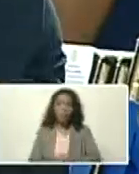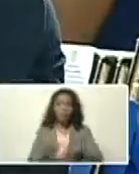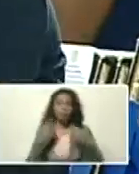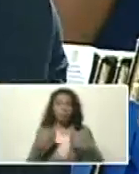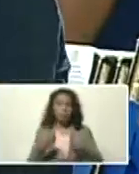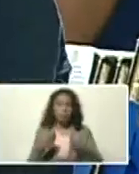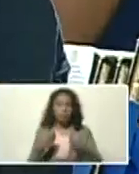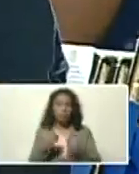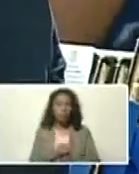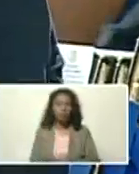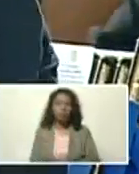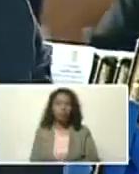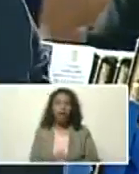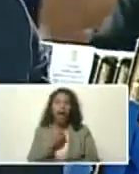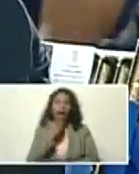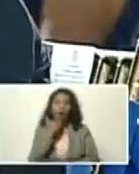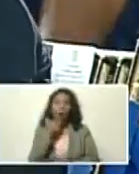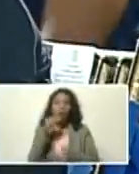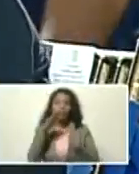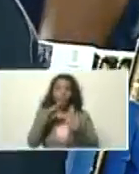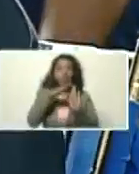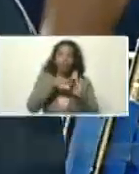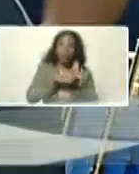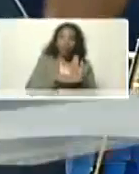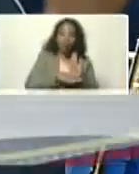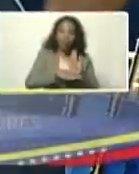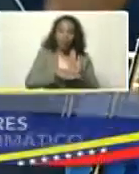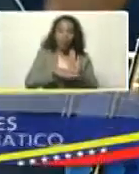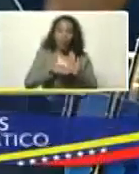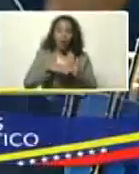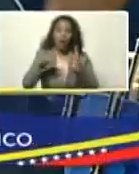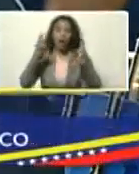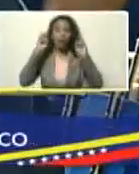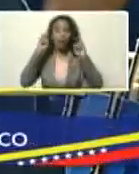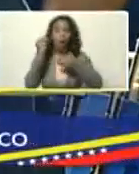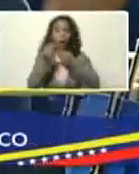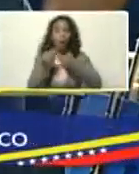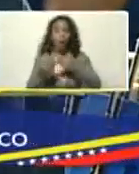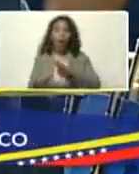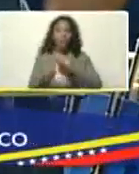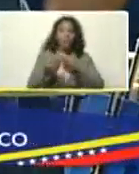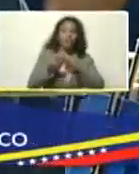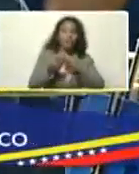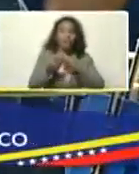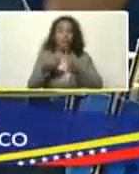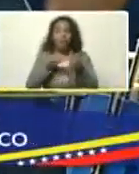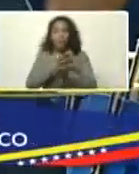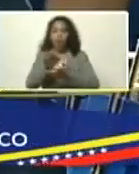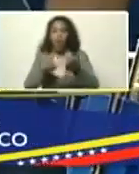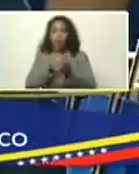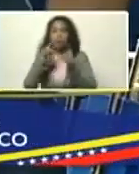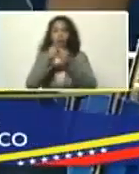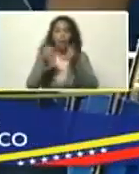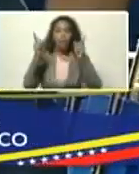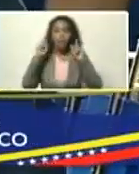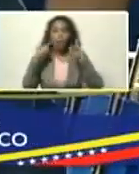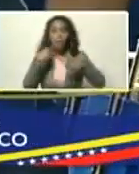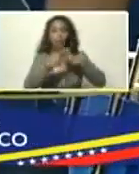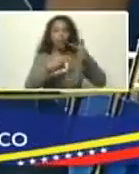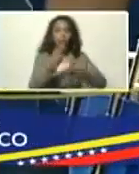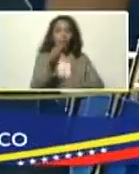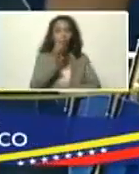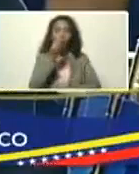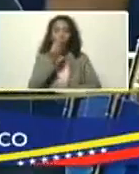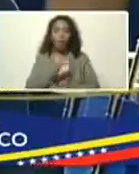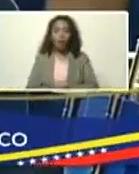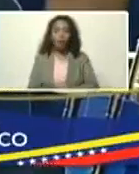para, de alguna forma, disminuir, los efectos, del cambio climático, de la crisis climática, y generar estrategias, para la producción soberana, de alimentos,